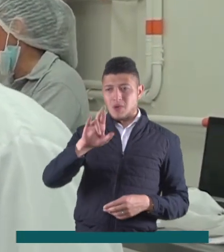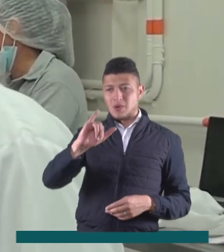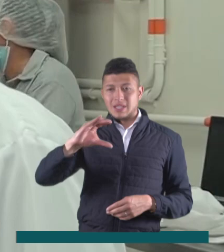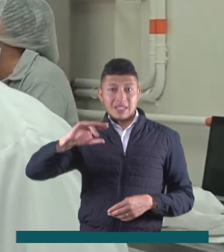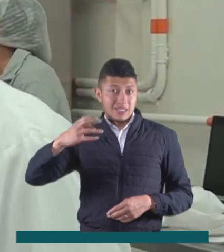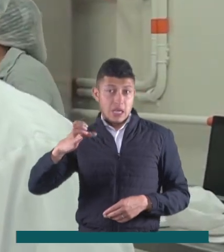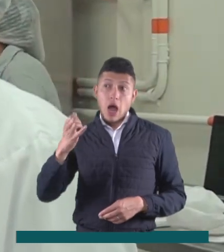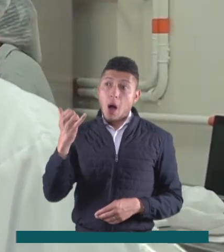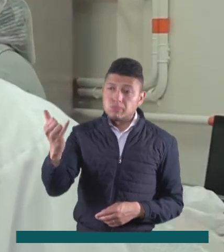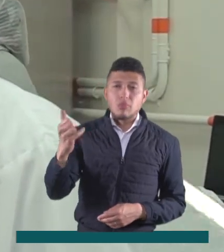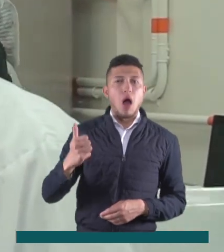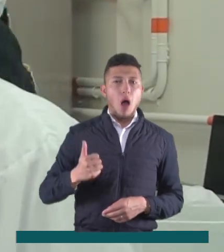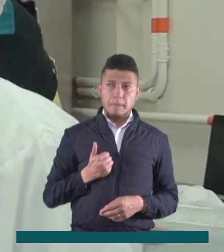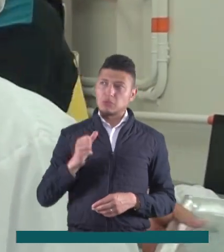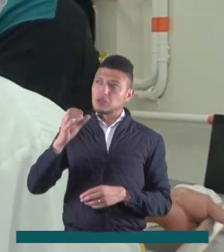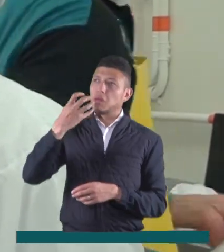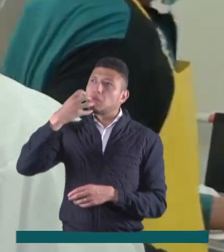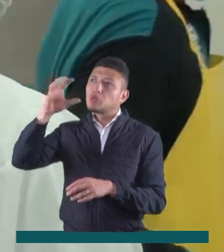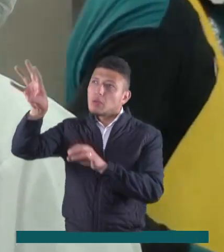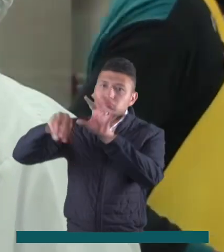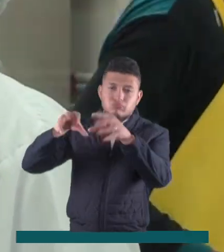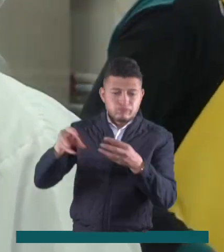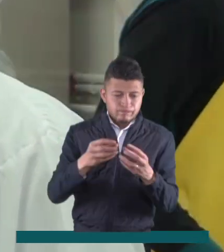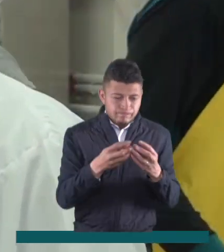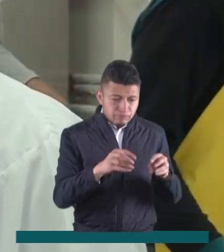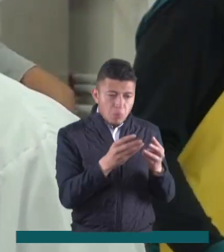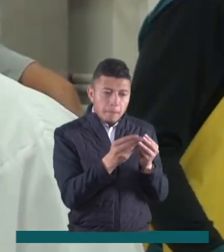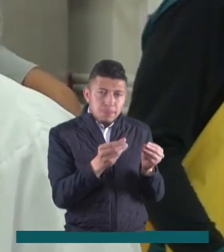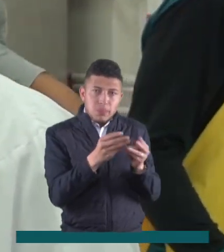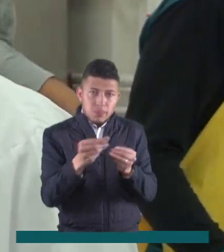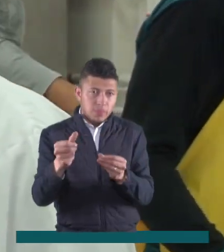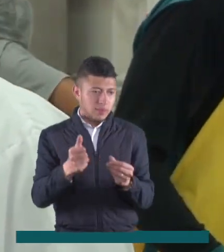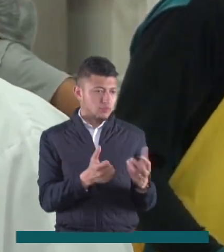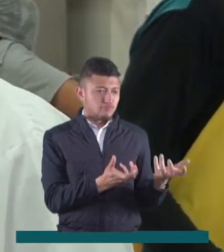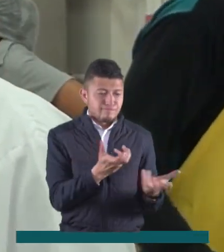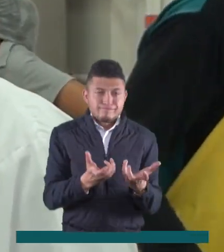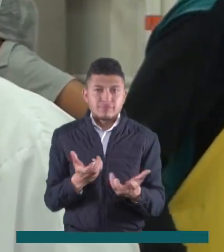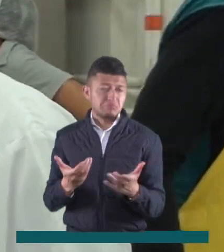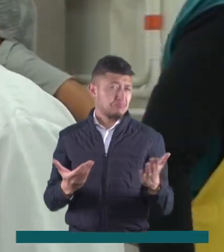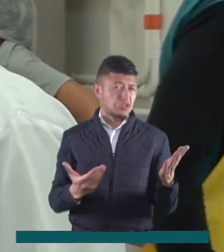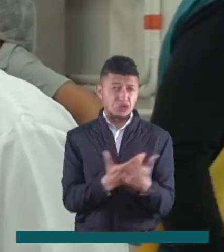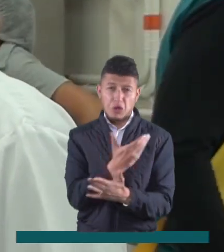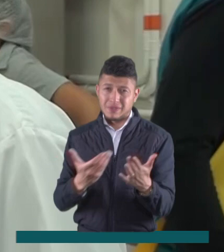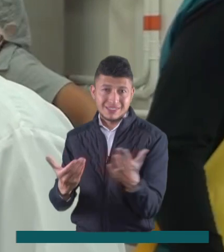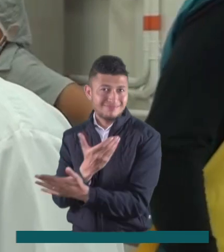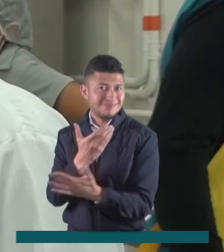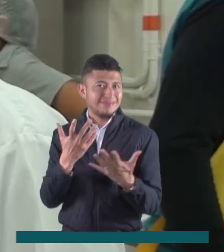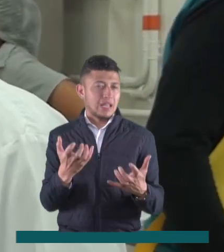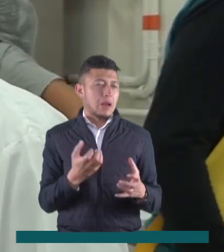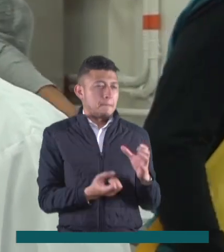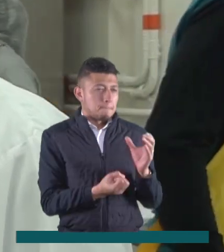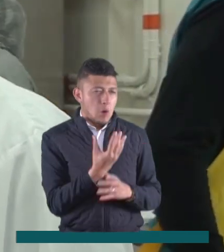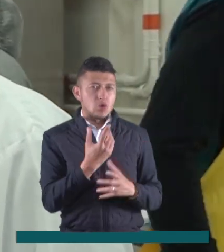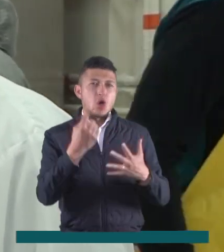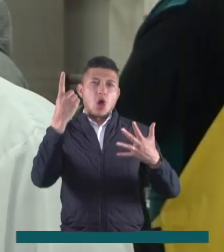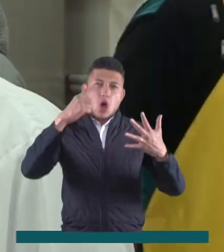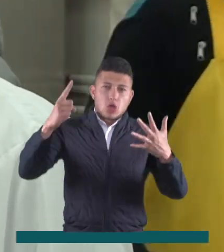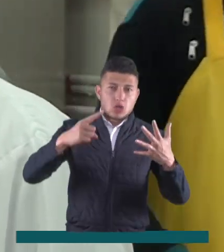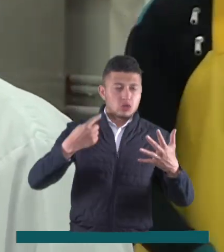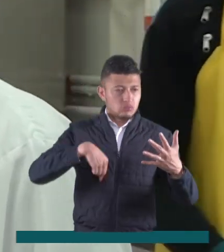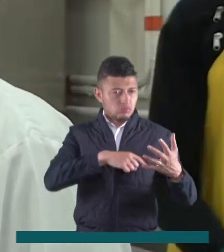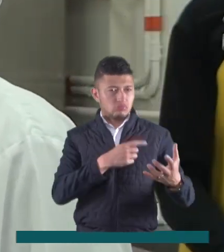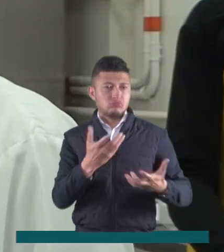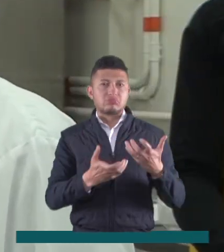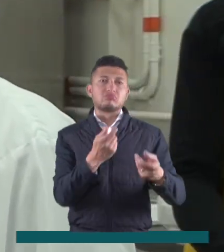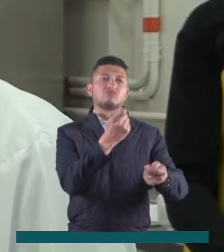la pulpa y todo eso y hemos tratado de ir innovando con eso para ver qué productos